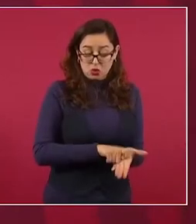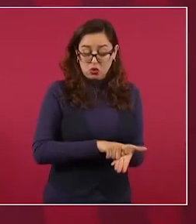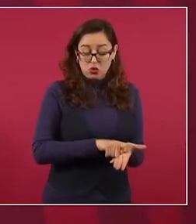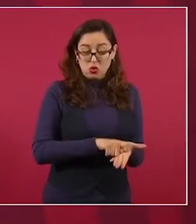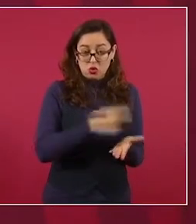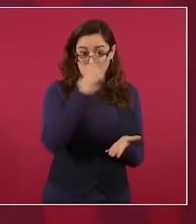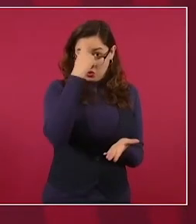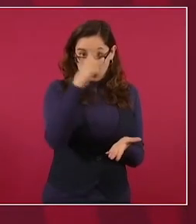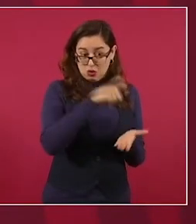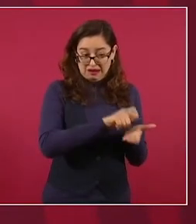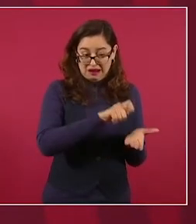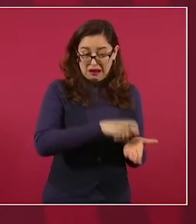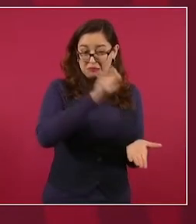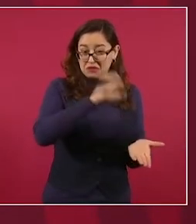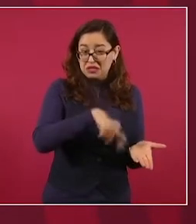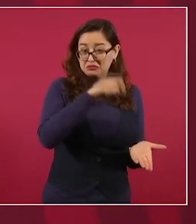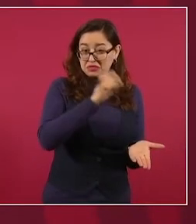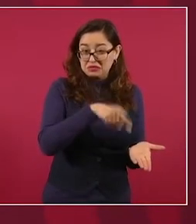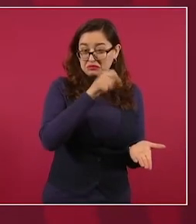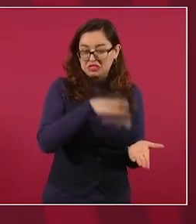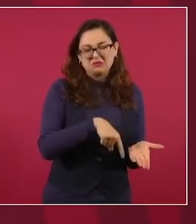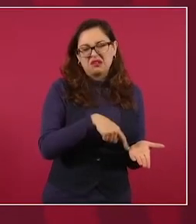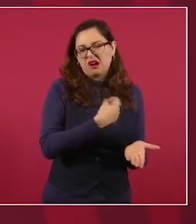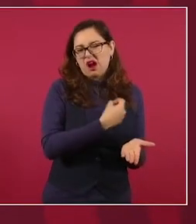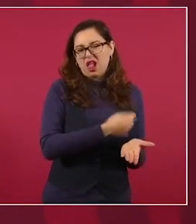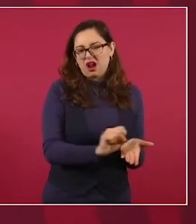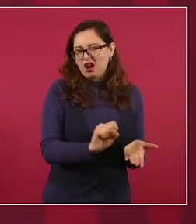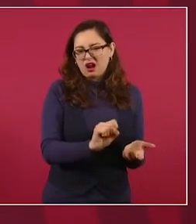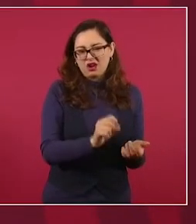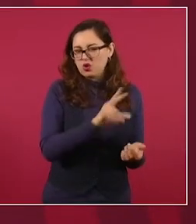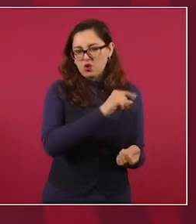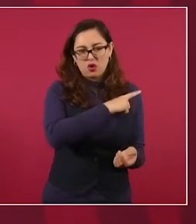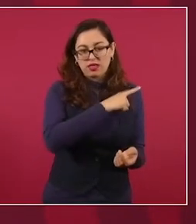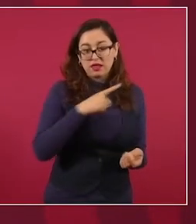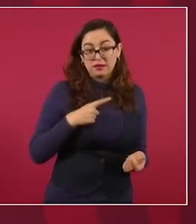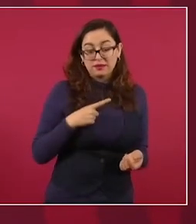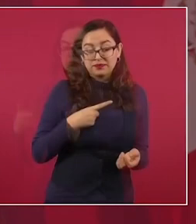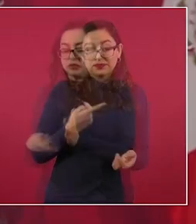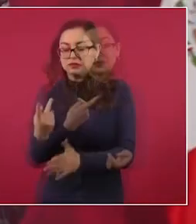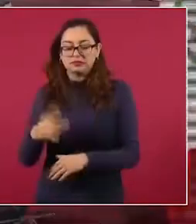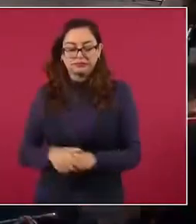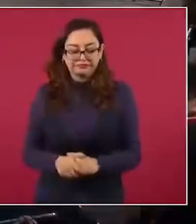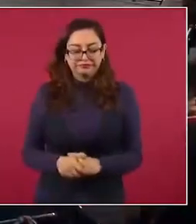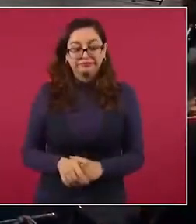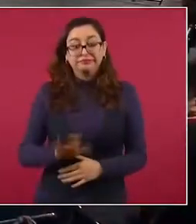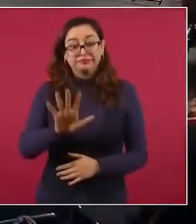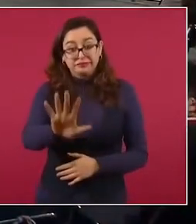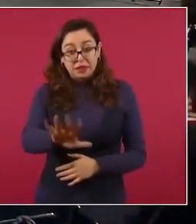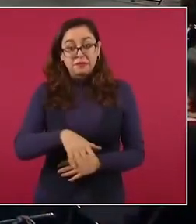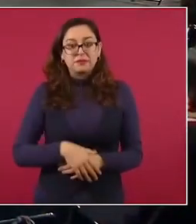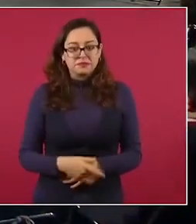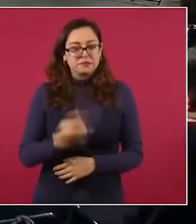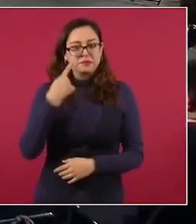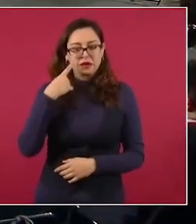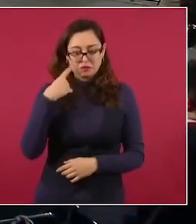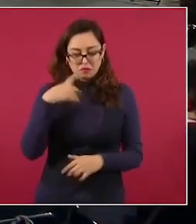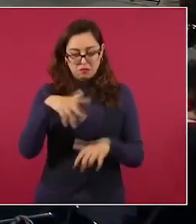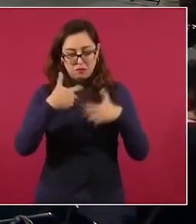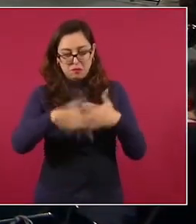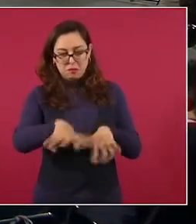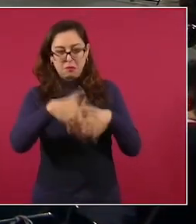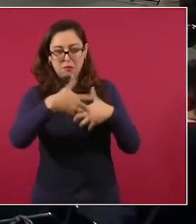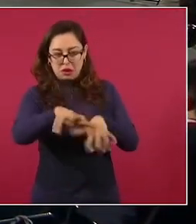Después de escuchar a algunos de los que fueron a la marcha, a una señora, yo no sé de veras